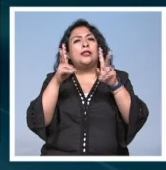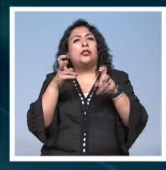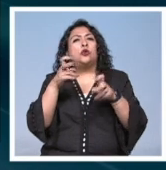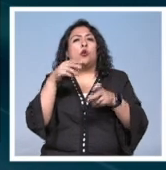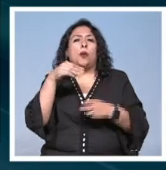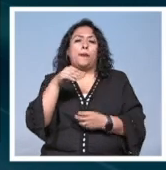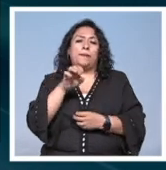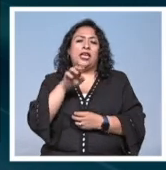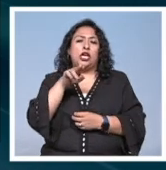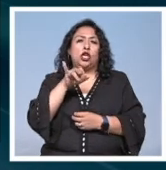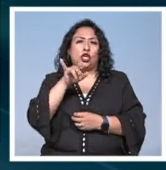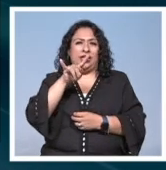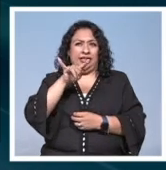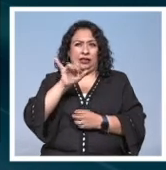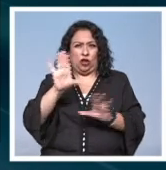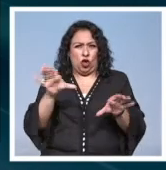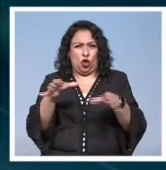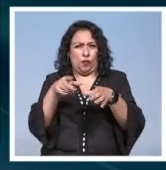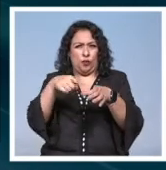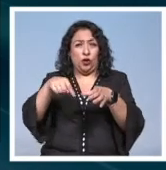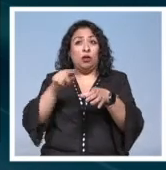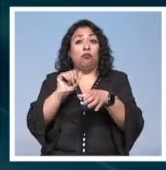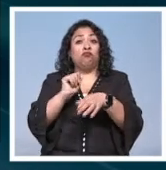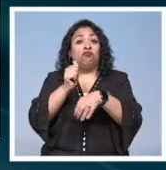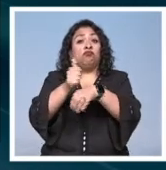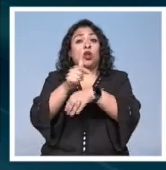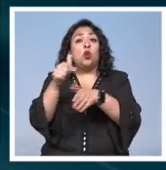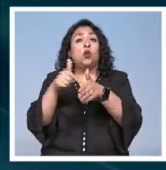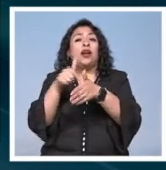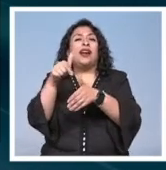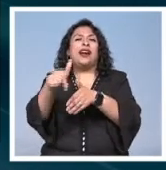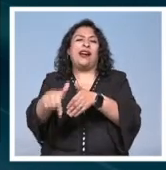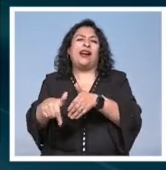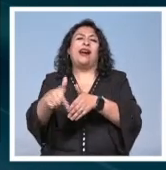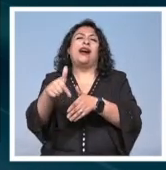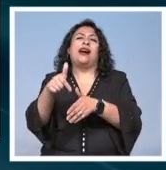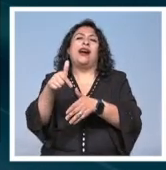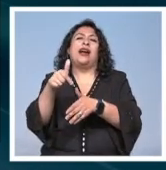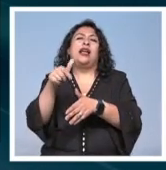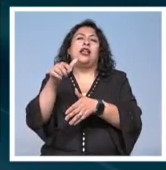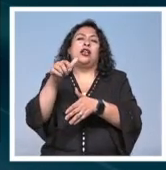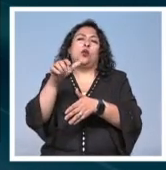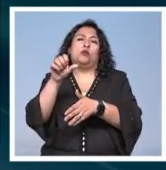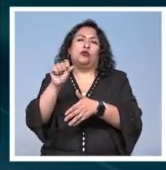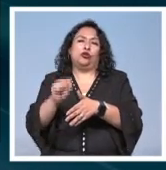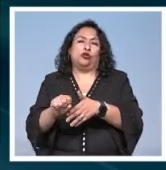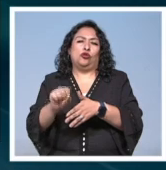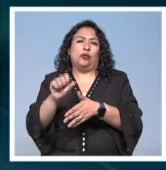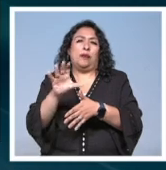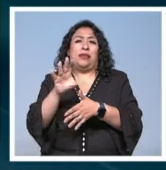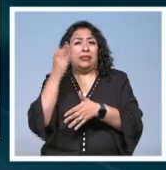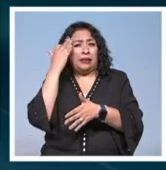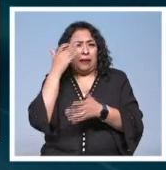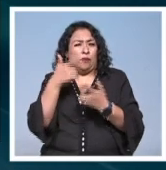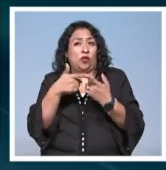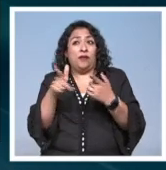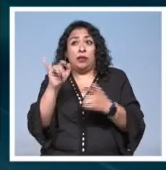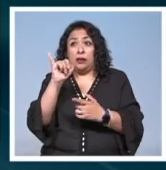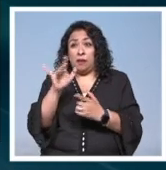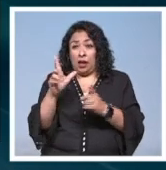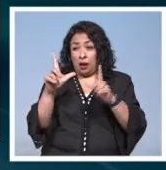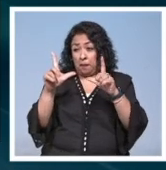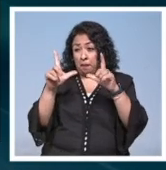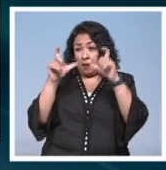Menonitas. Estas comunidades se establecieron en el territorio del país sudamericano en diferentes épocas. Una de las imágenes